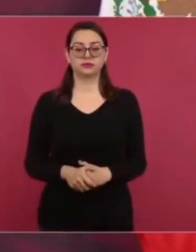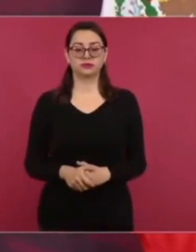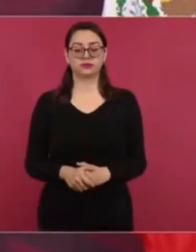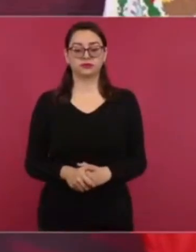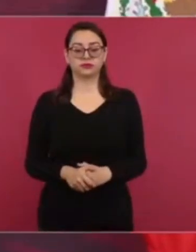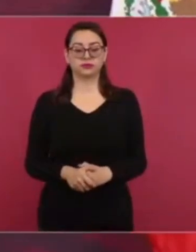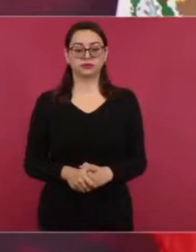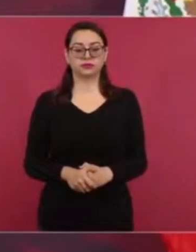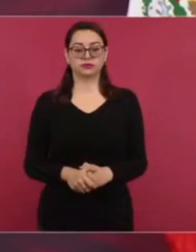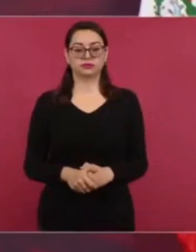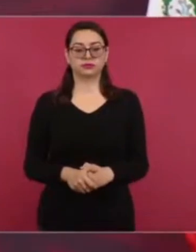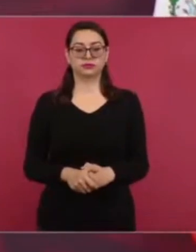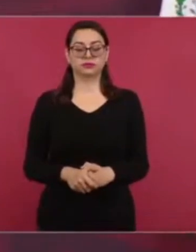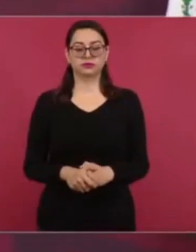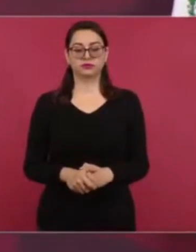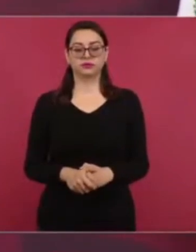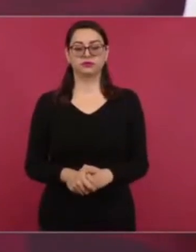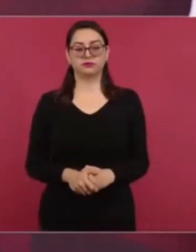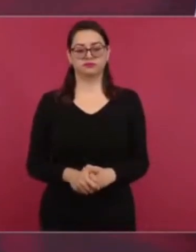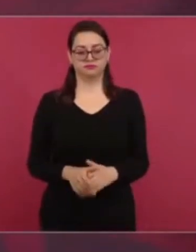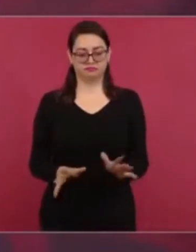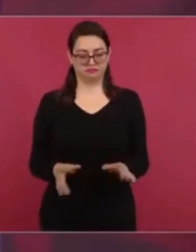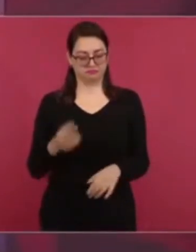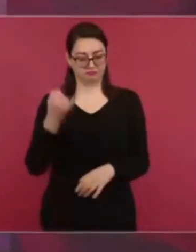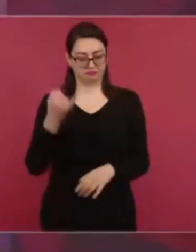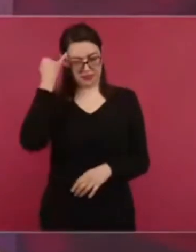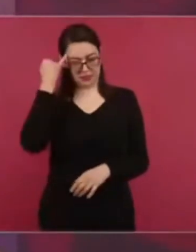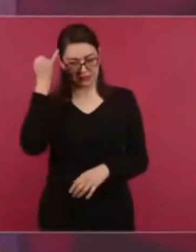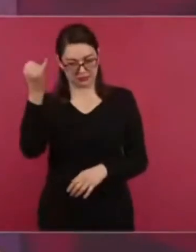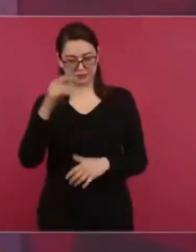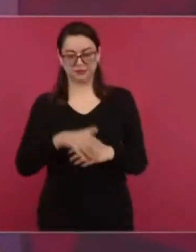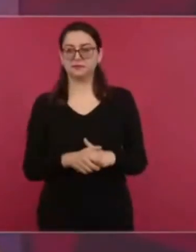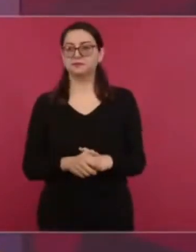detienen a 50, a 60